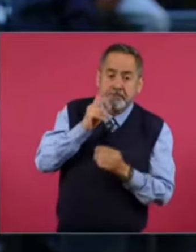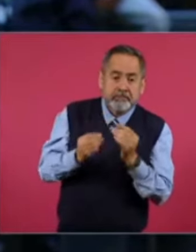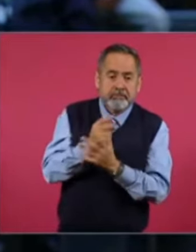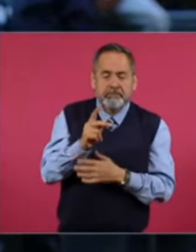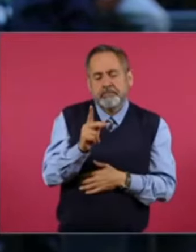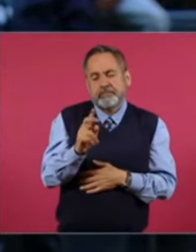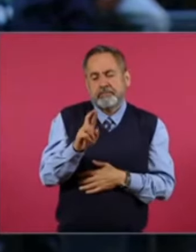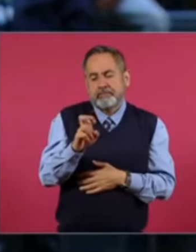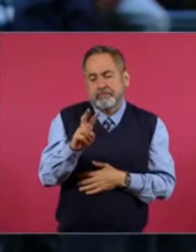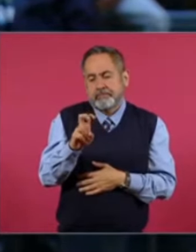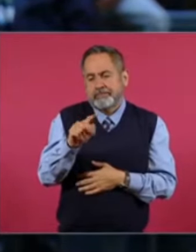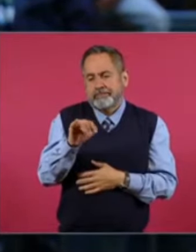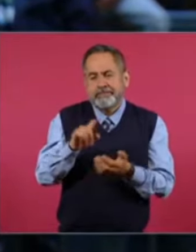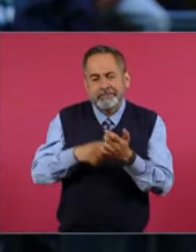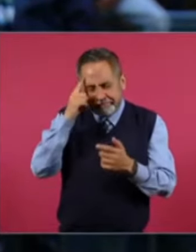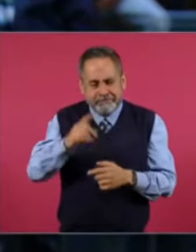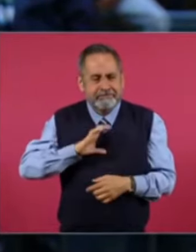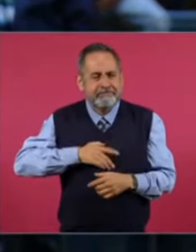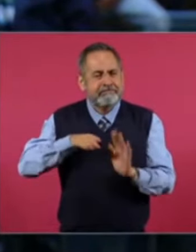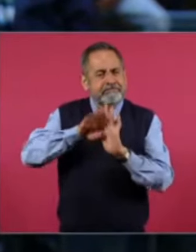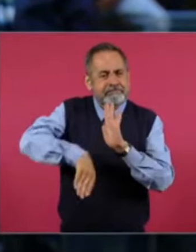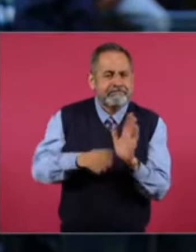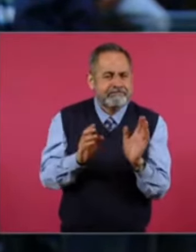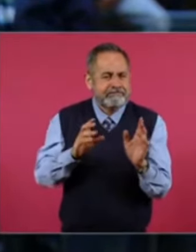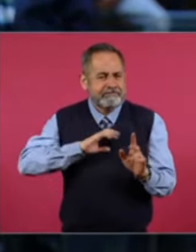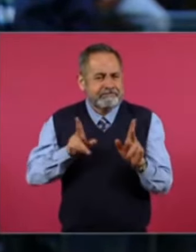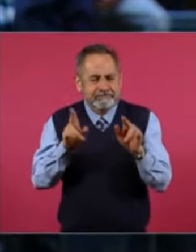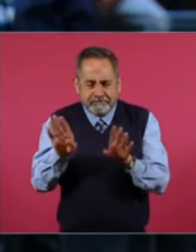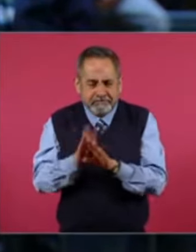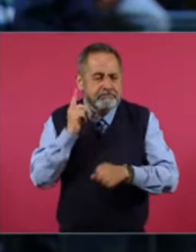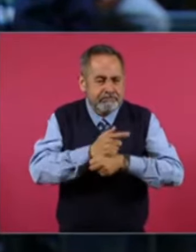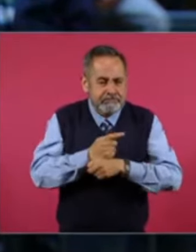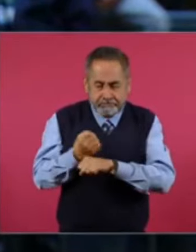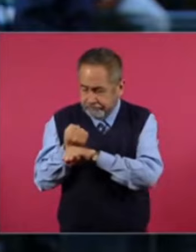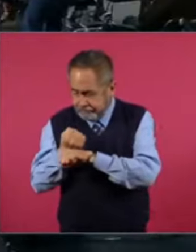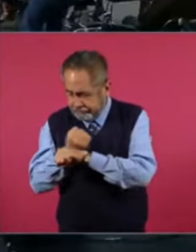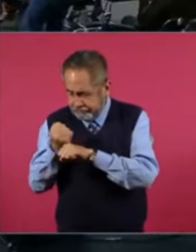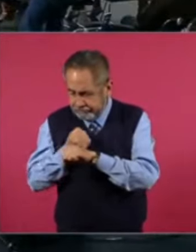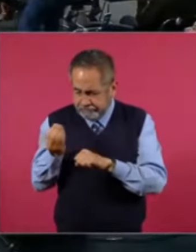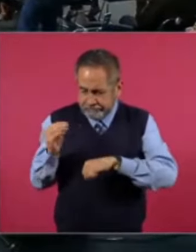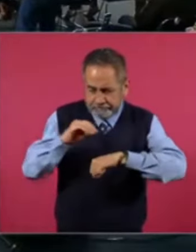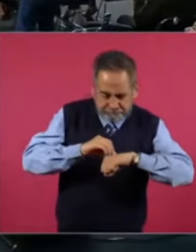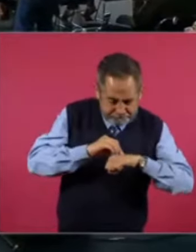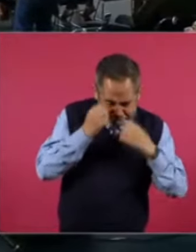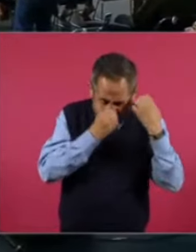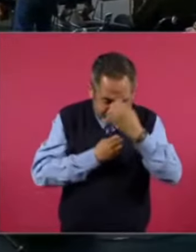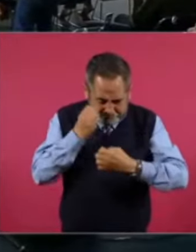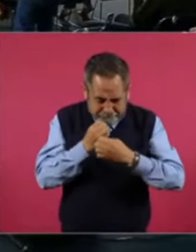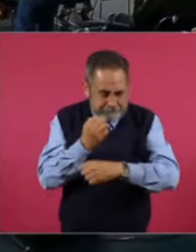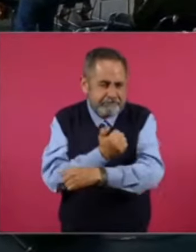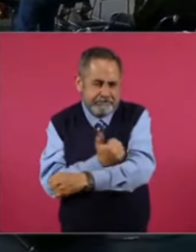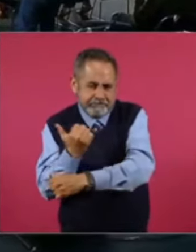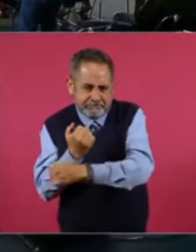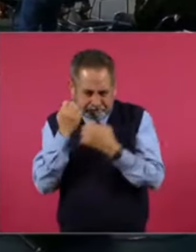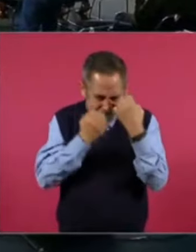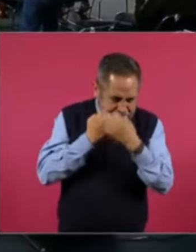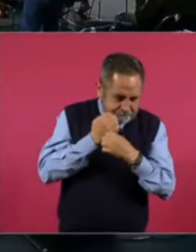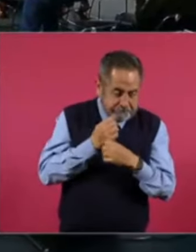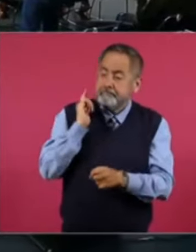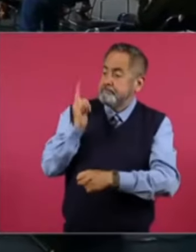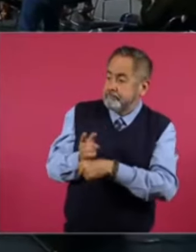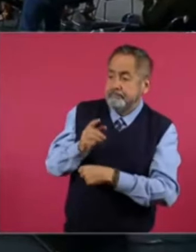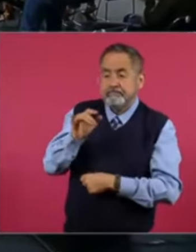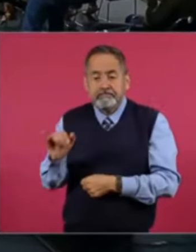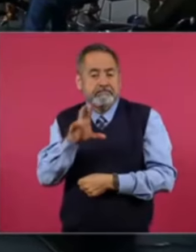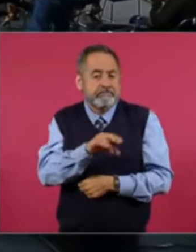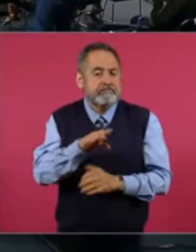Llamada Preventix. Para la detección de cáncer. Cervilconterino. Con una muestra de sangre. Bajo un proceso realizado. Mediante un esquema tradicional. En la denuncia que nos